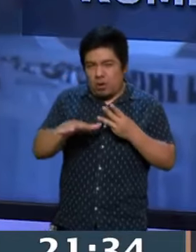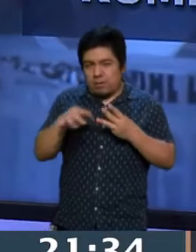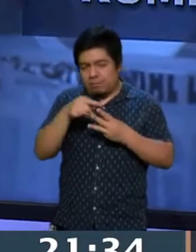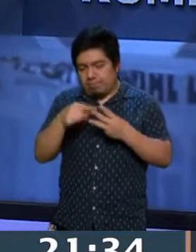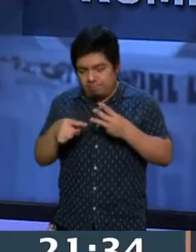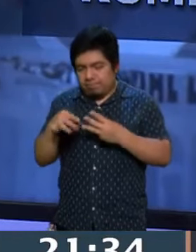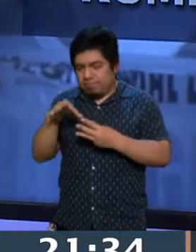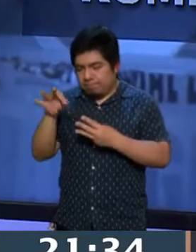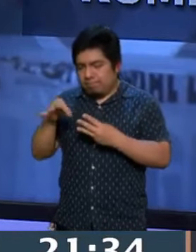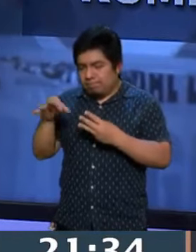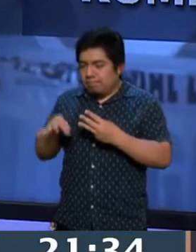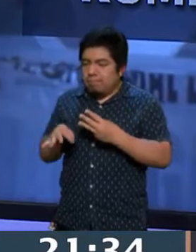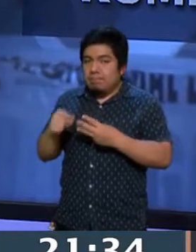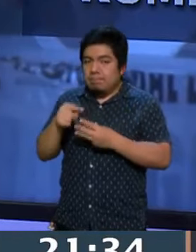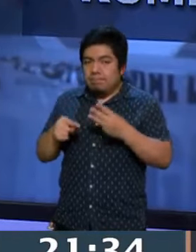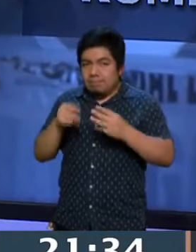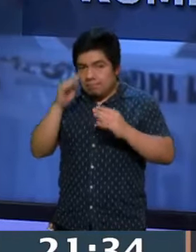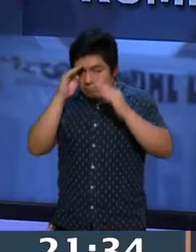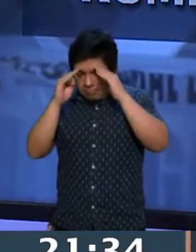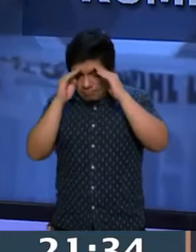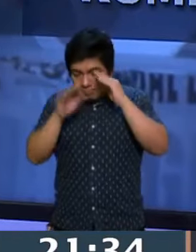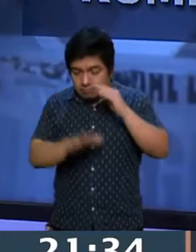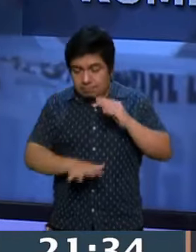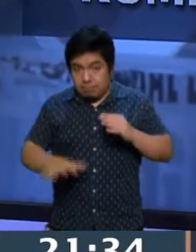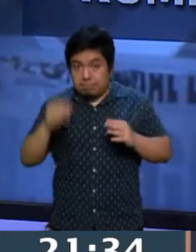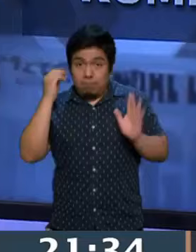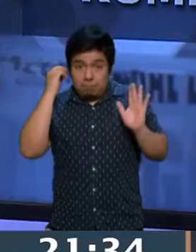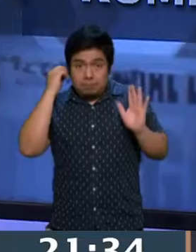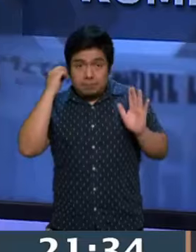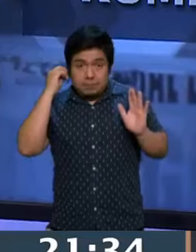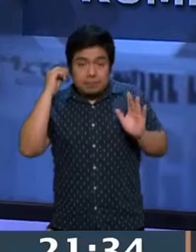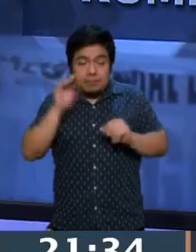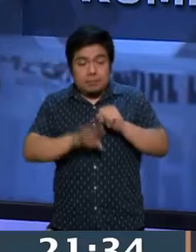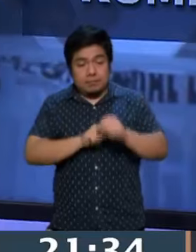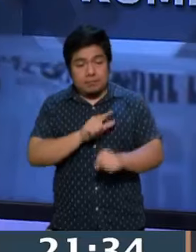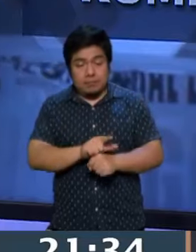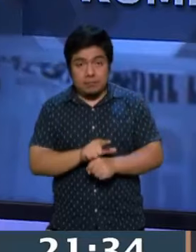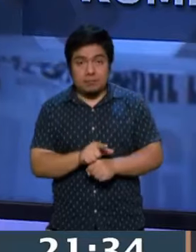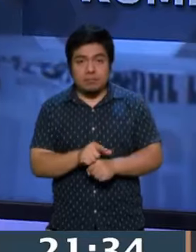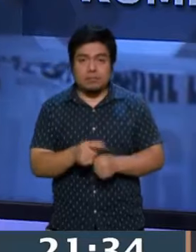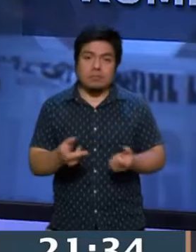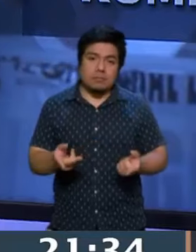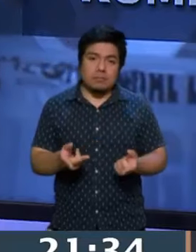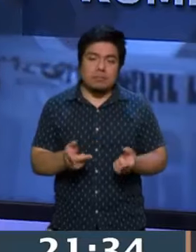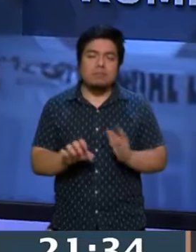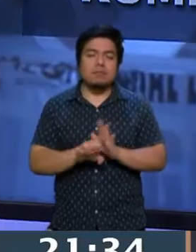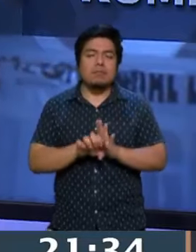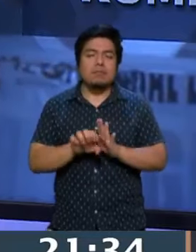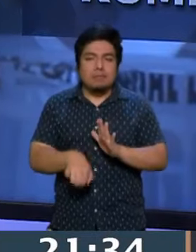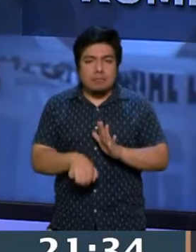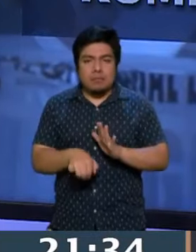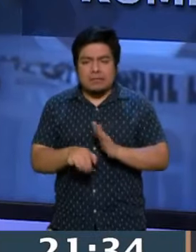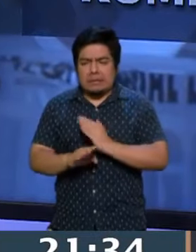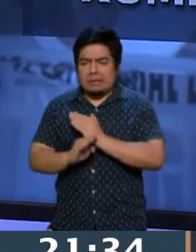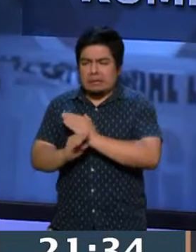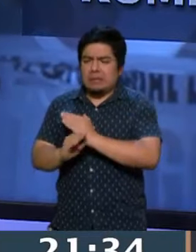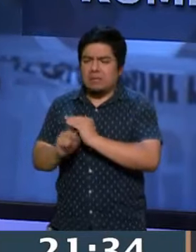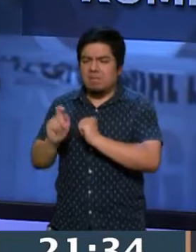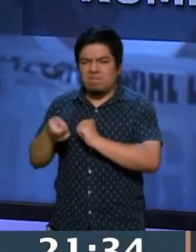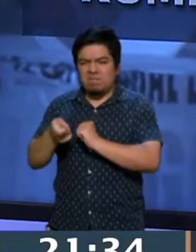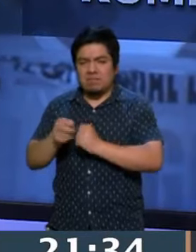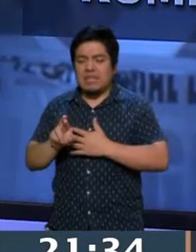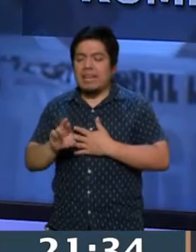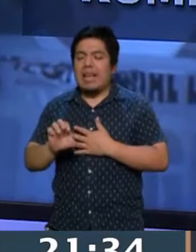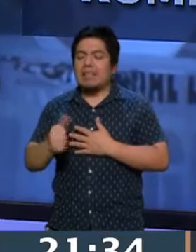muestrales que uno puede tener más comunes, ¿no? Que es cuando hay rechazo significa